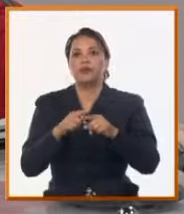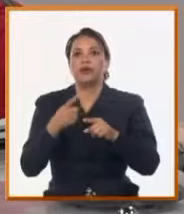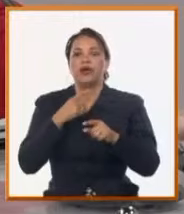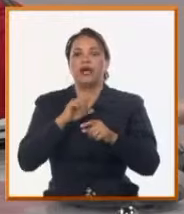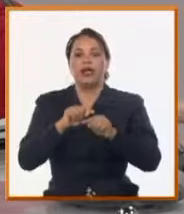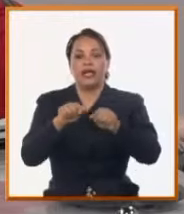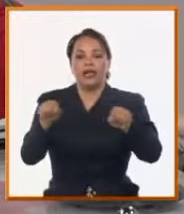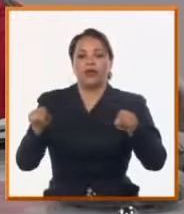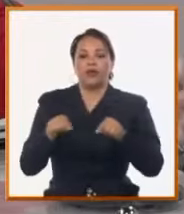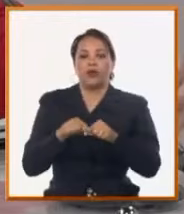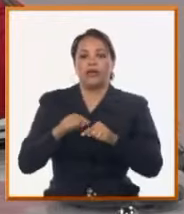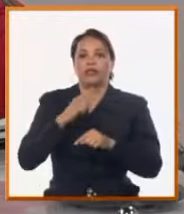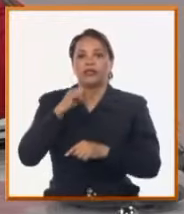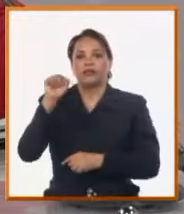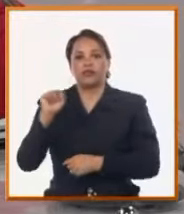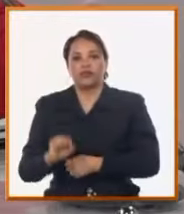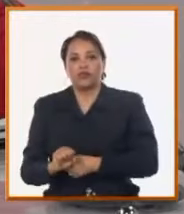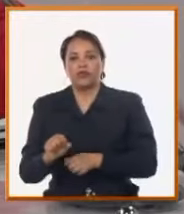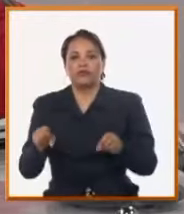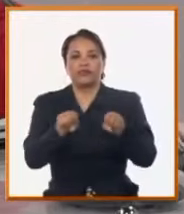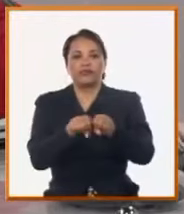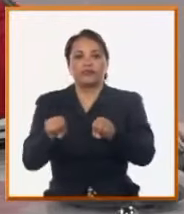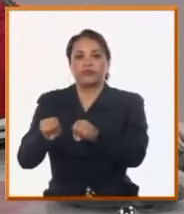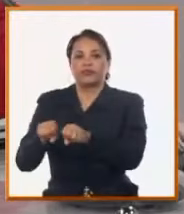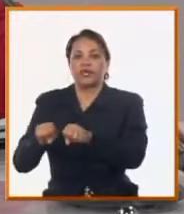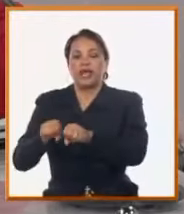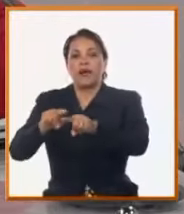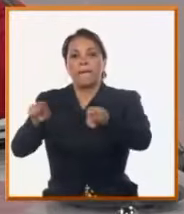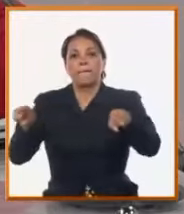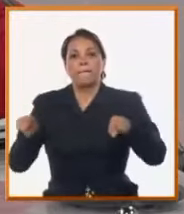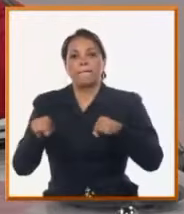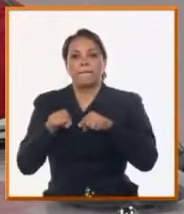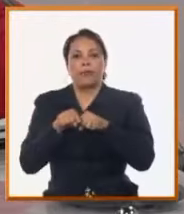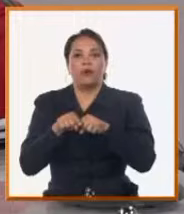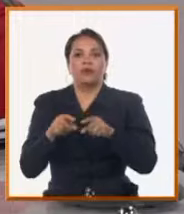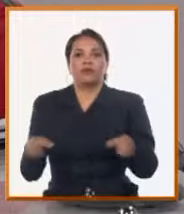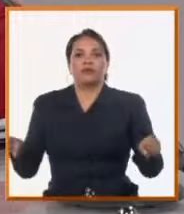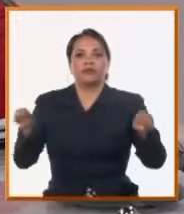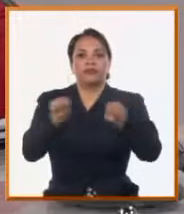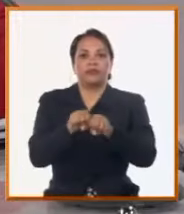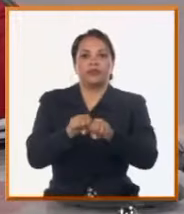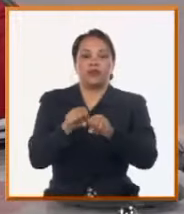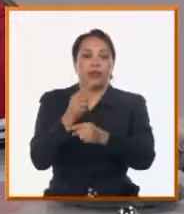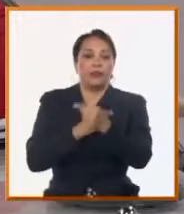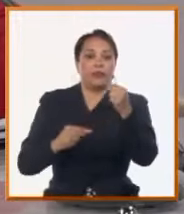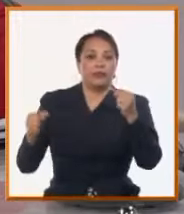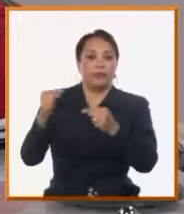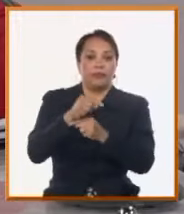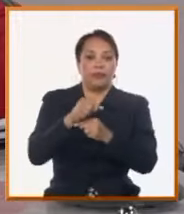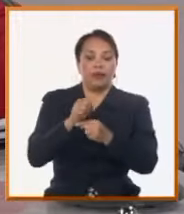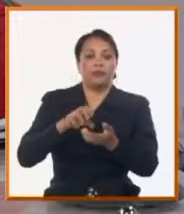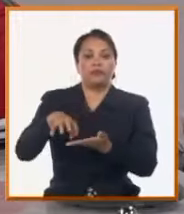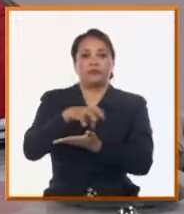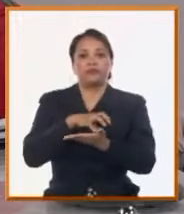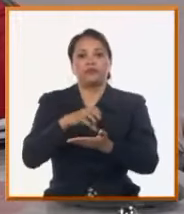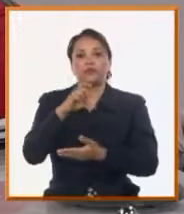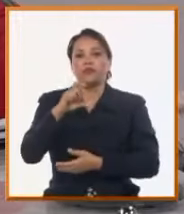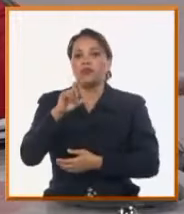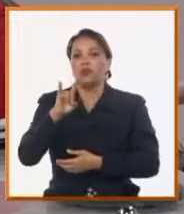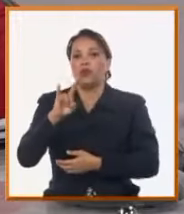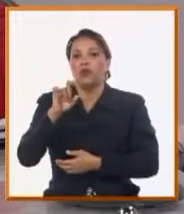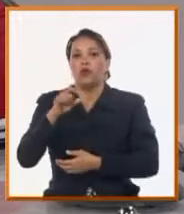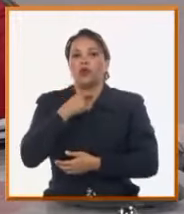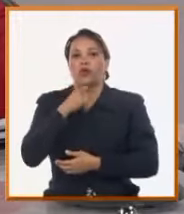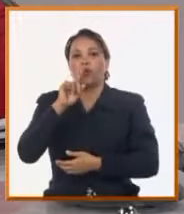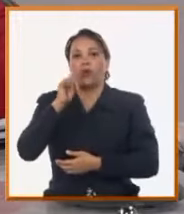tramos de la conductora Cuenca Sur, interconexión de pozos con los tramos de las conductoras fundamentales de Cuenca Sur, son de los principales